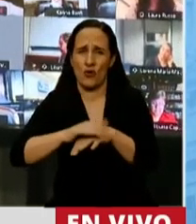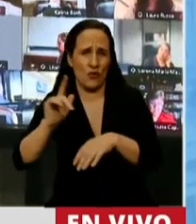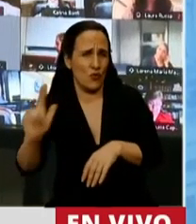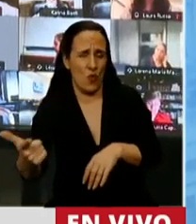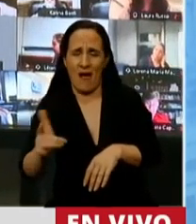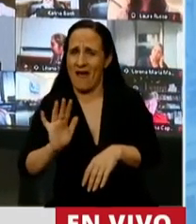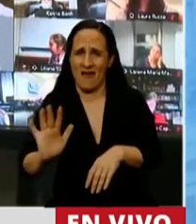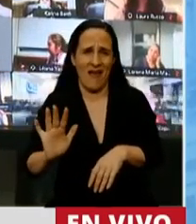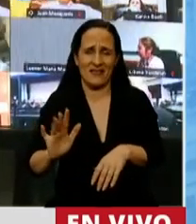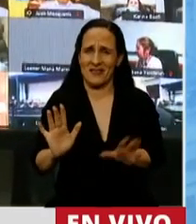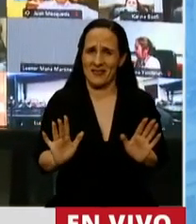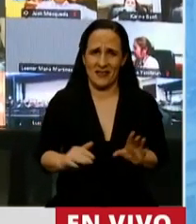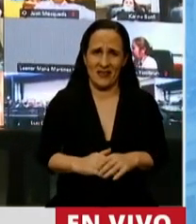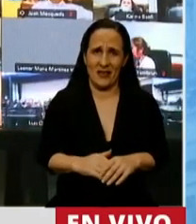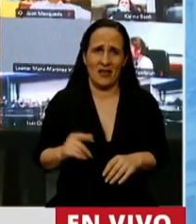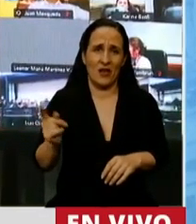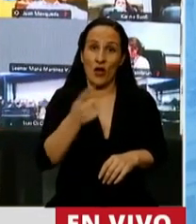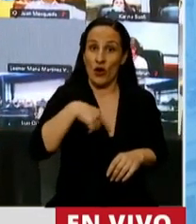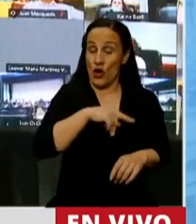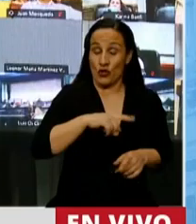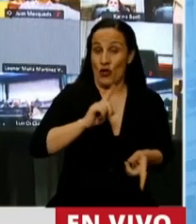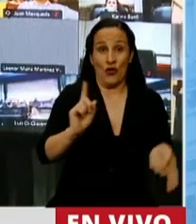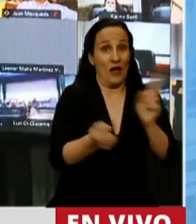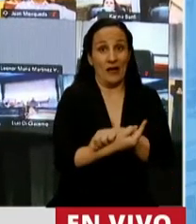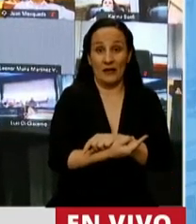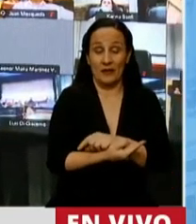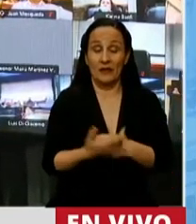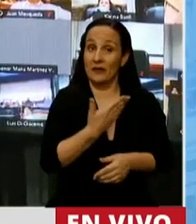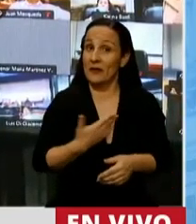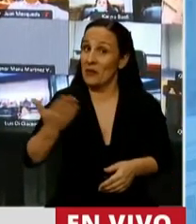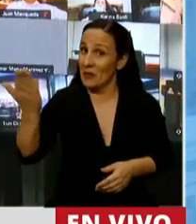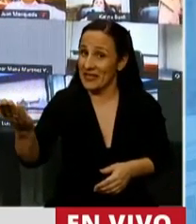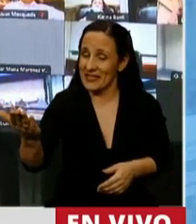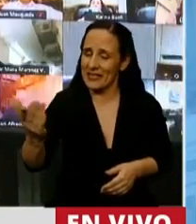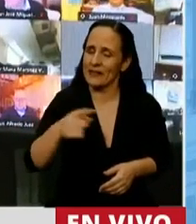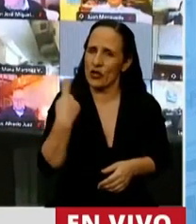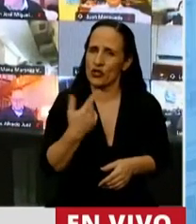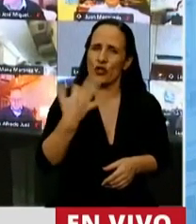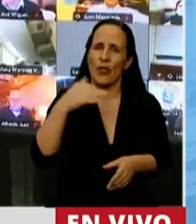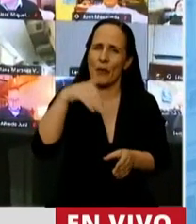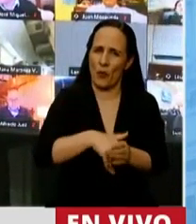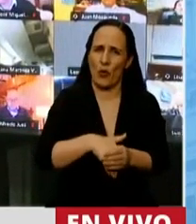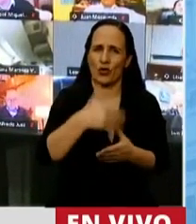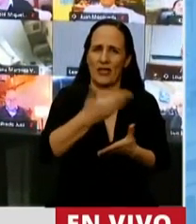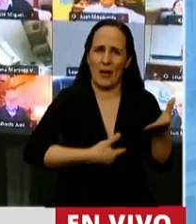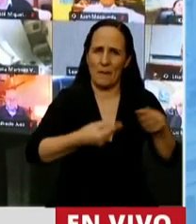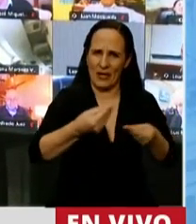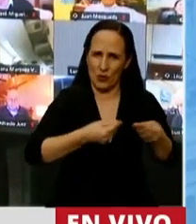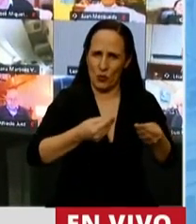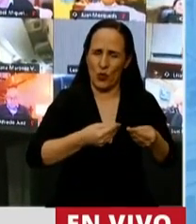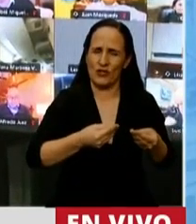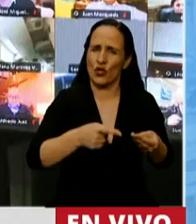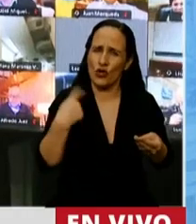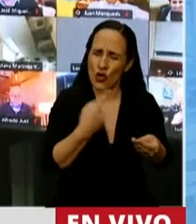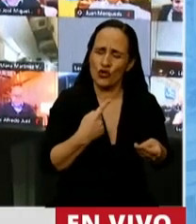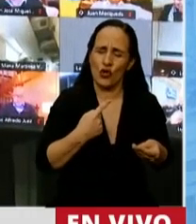votar este presupuesto, pues no lo voten. No sorprenden a nadie. No sorprenden a ningún argentino. Son negadores.